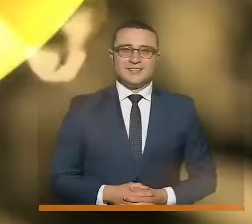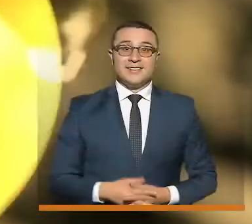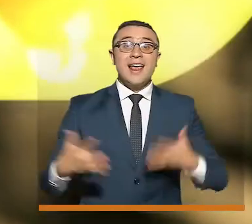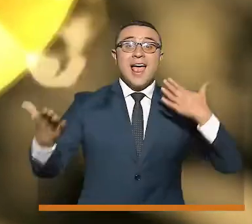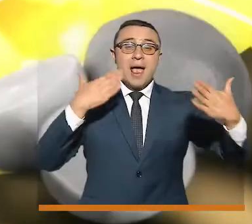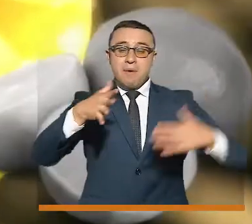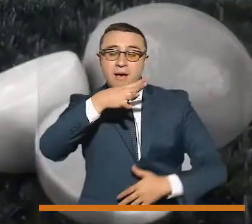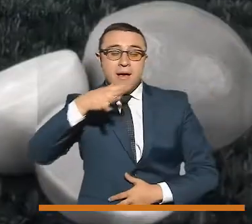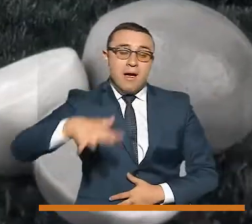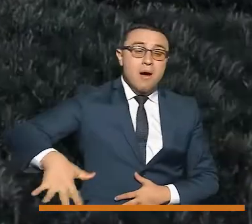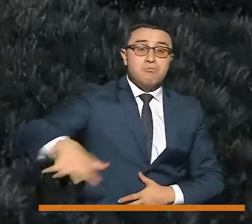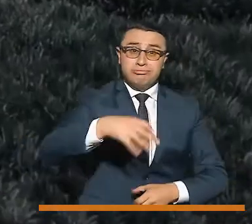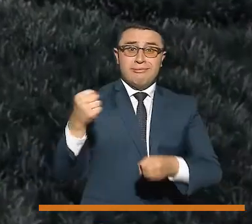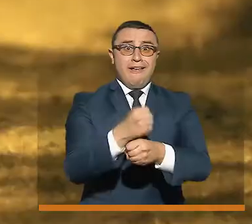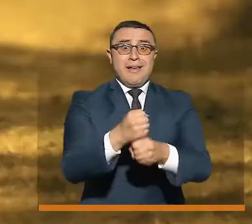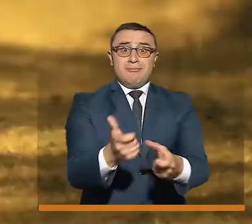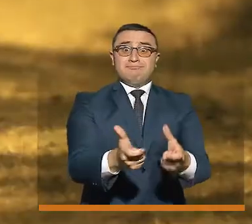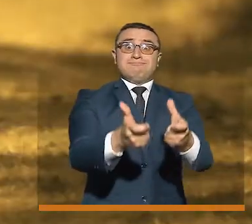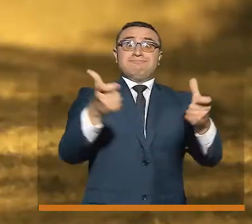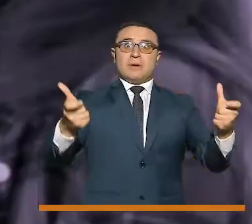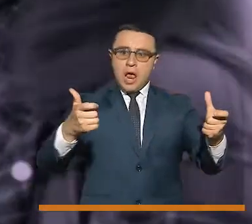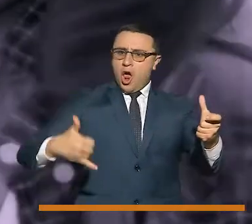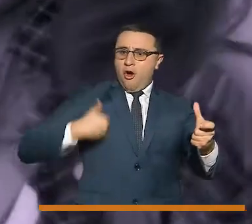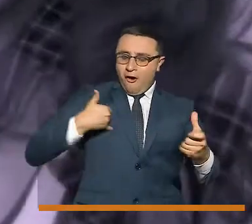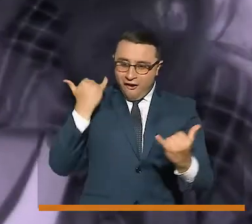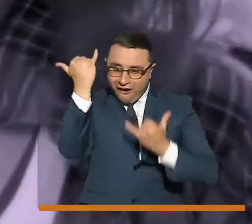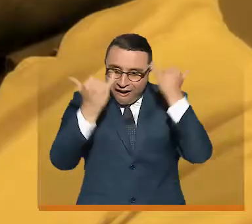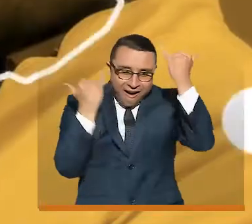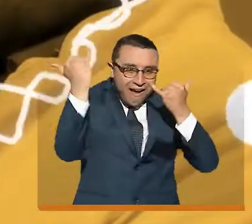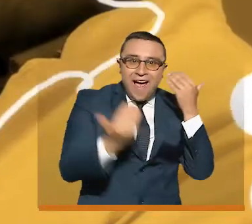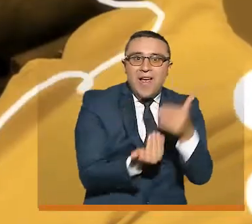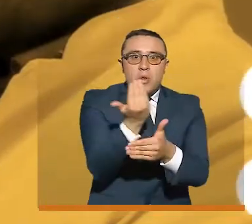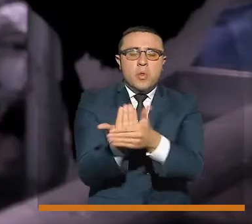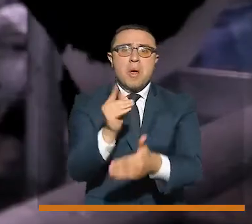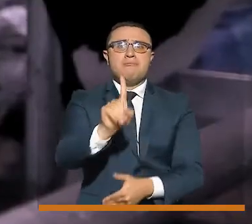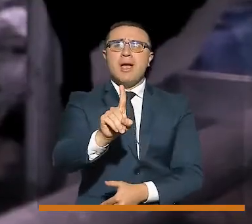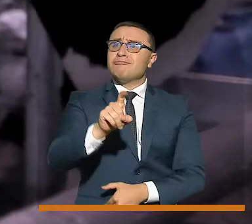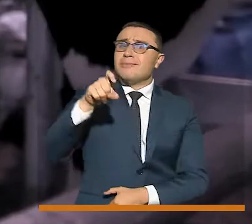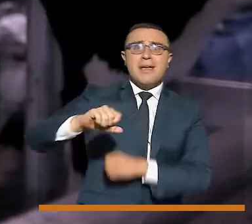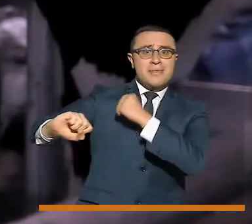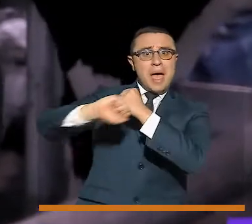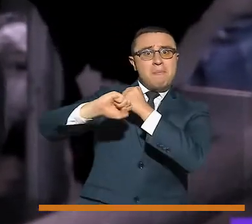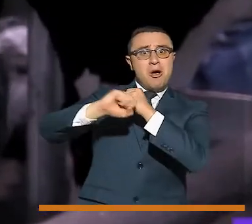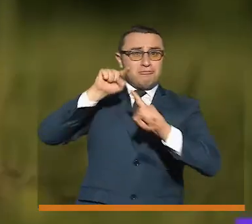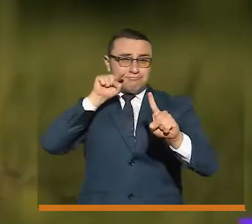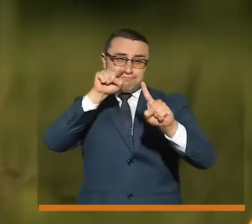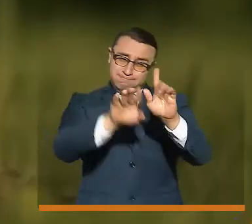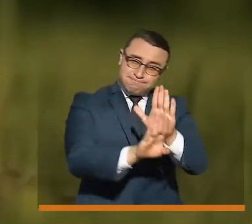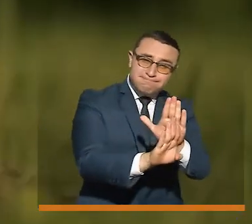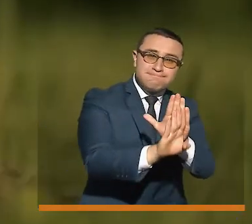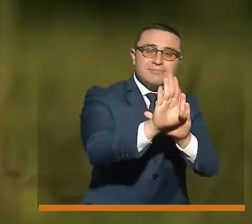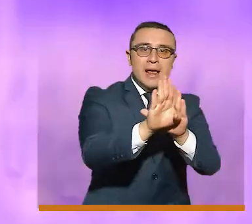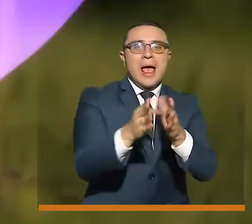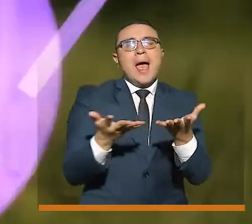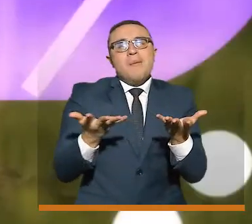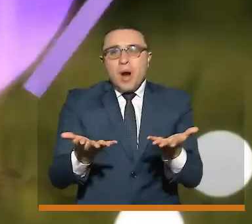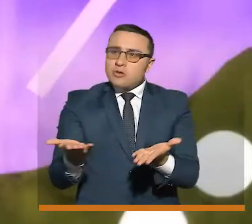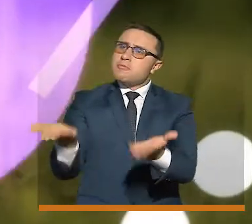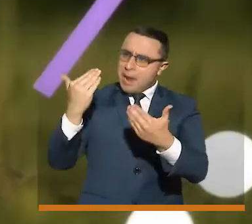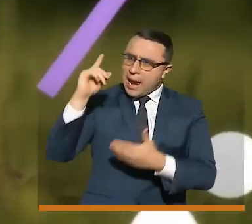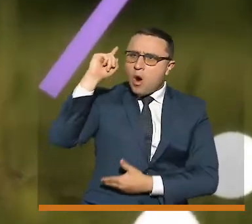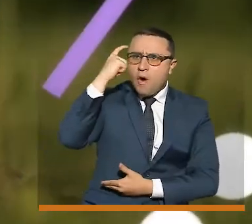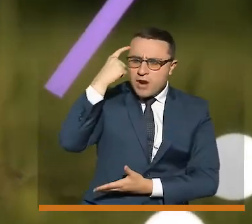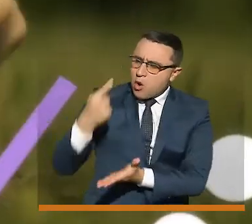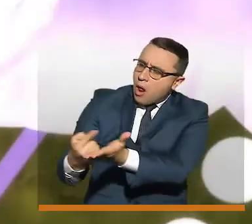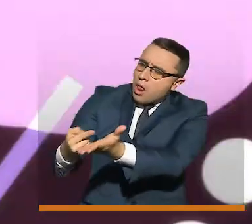En el campo hay mucho por hacer. Los jóvenes tenemos ideas innovadoras, pero necesitamos apoyo para sacarlas adelante. Por eso